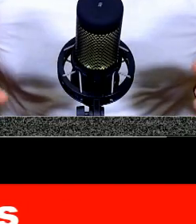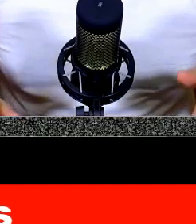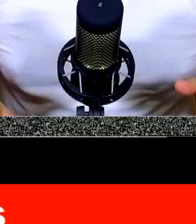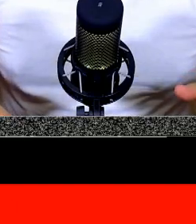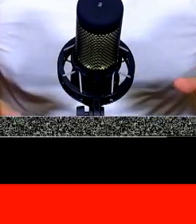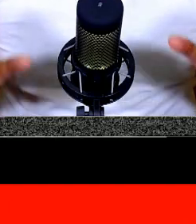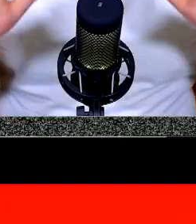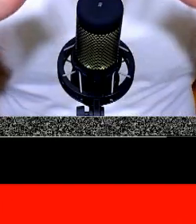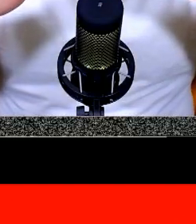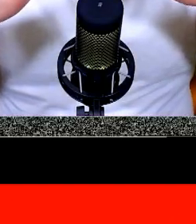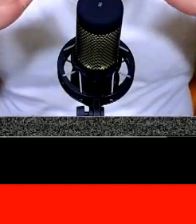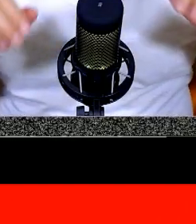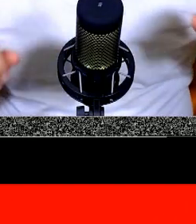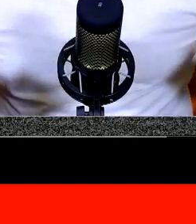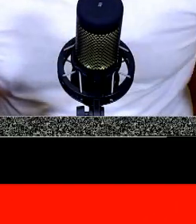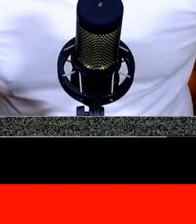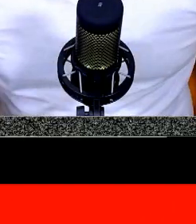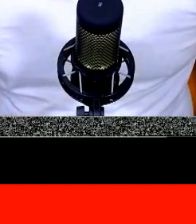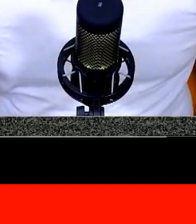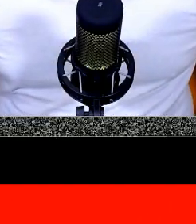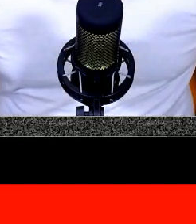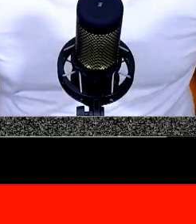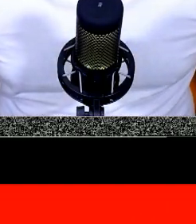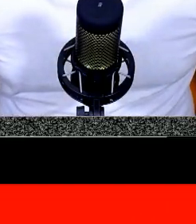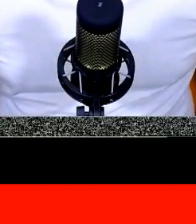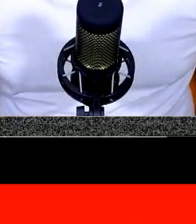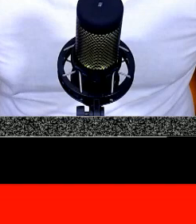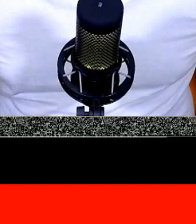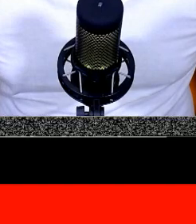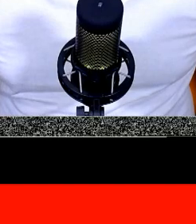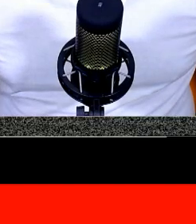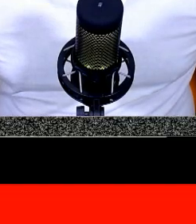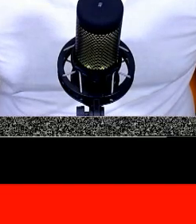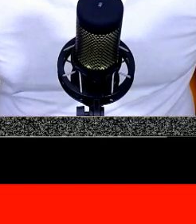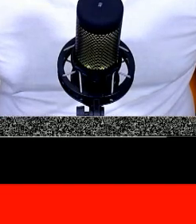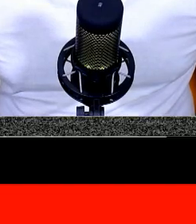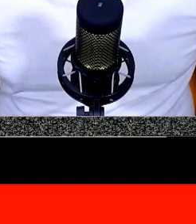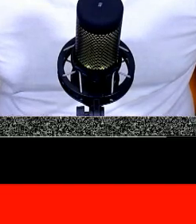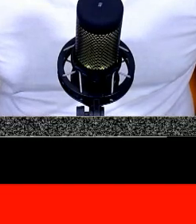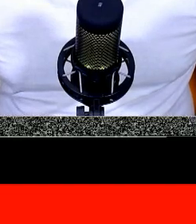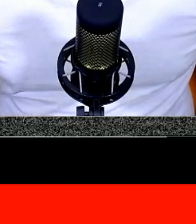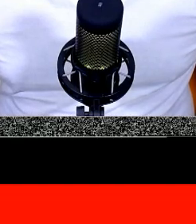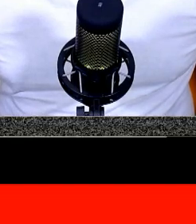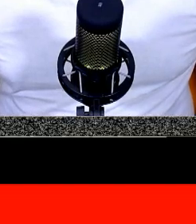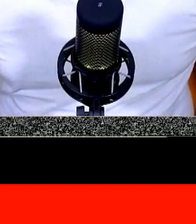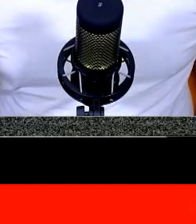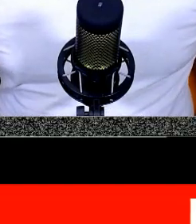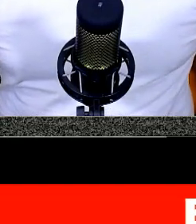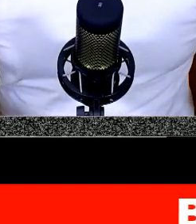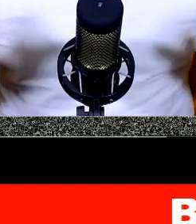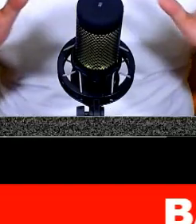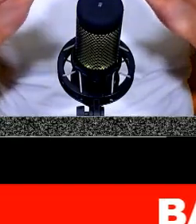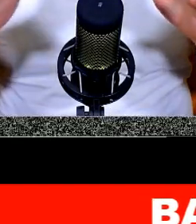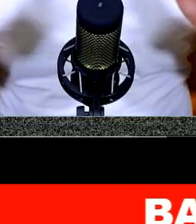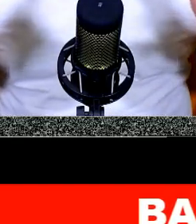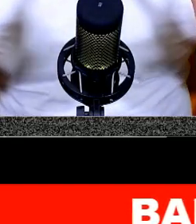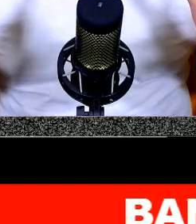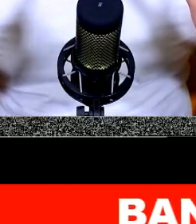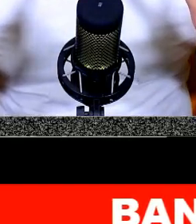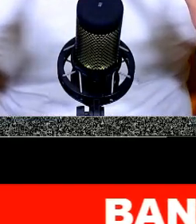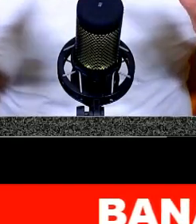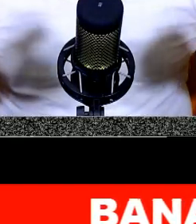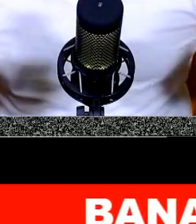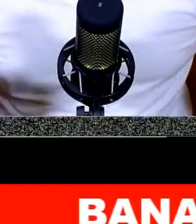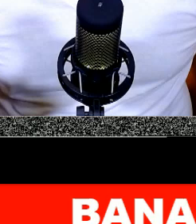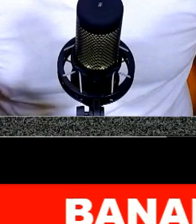estos señores en crear estas figuras de papel? ¿Que a cualquier lluvia se deshacen y se desbaratan?